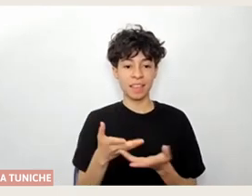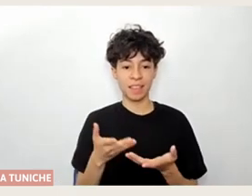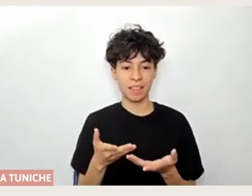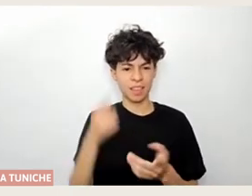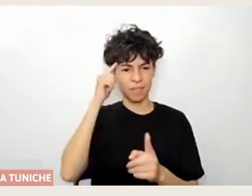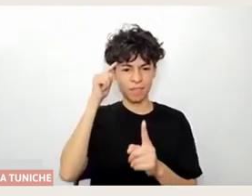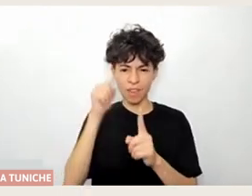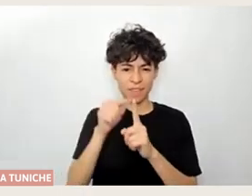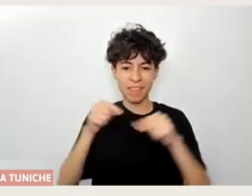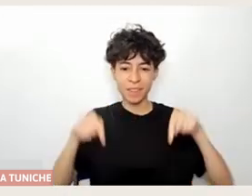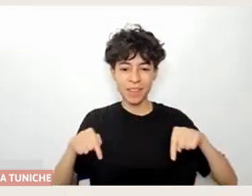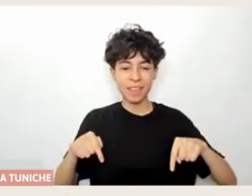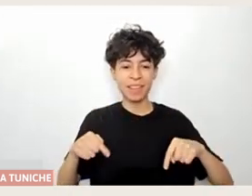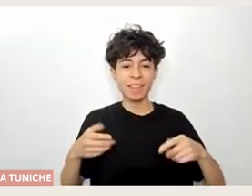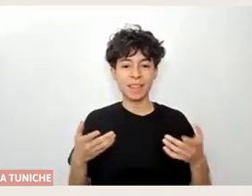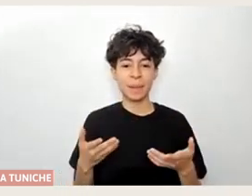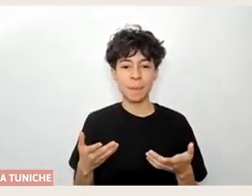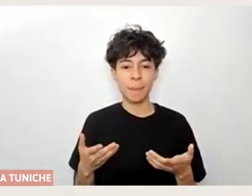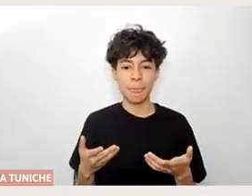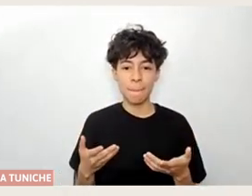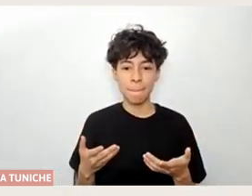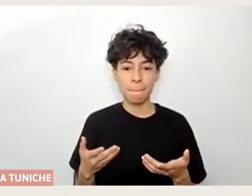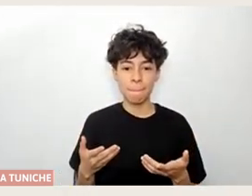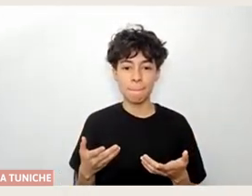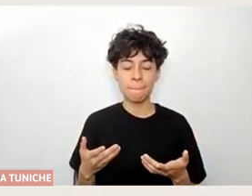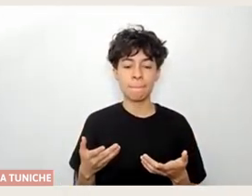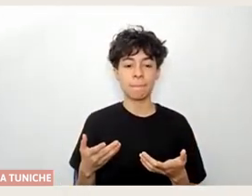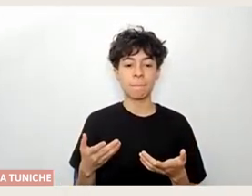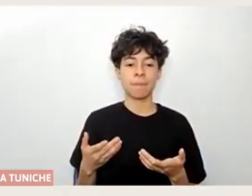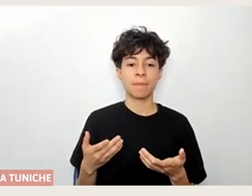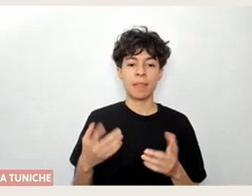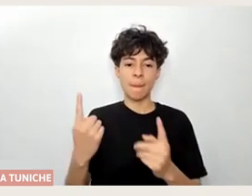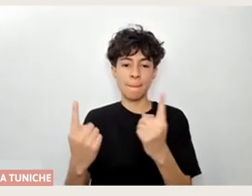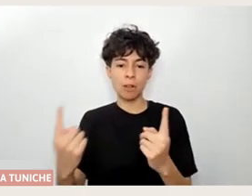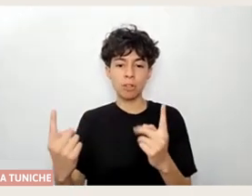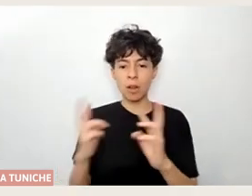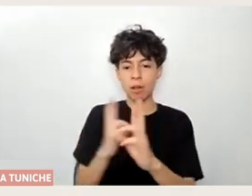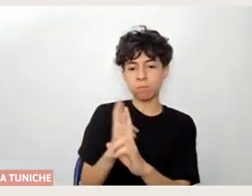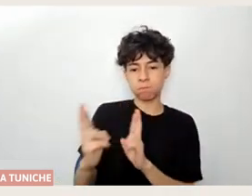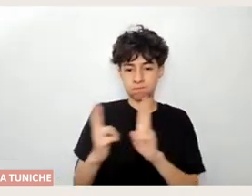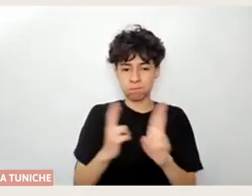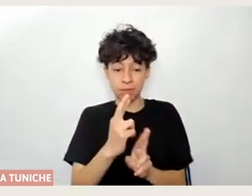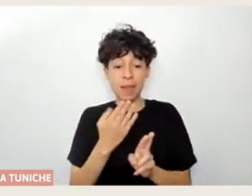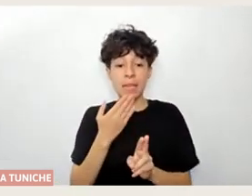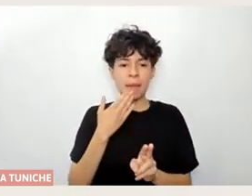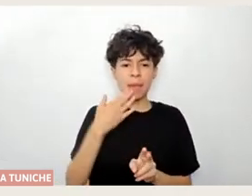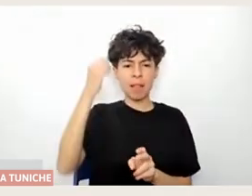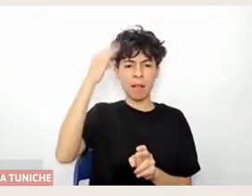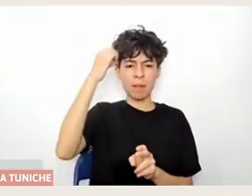este tejer tejer redes llevar el conocimiento a todos los territorios